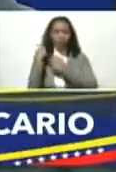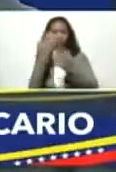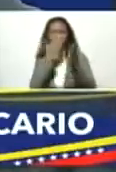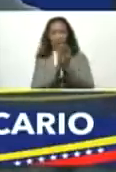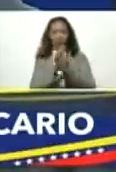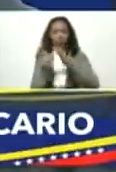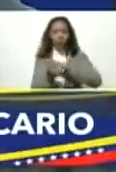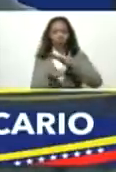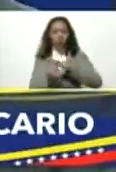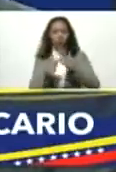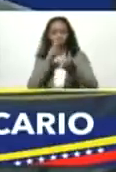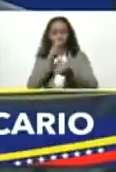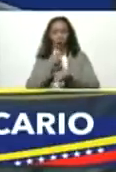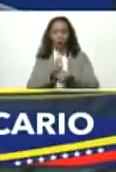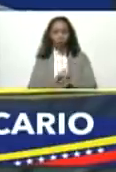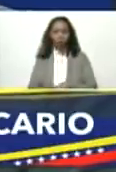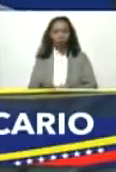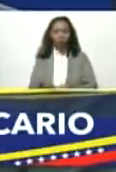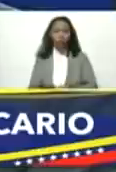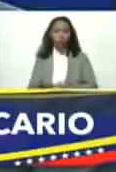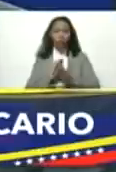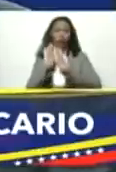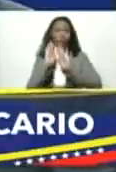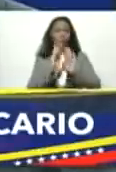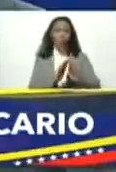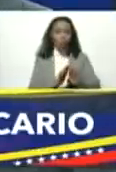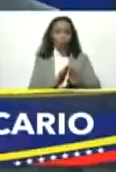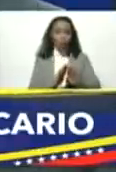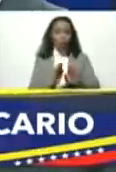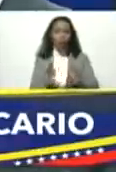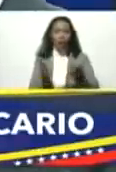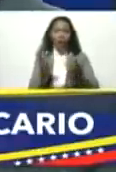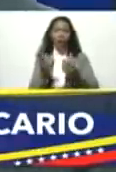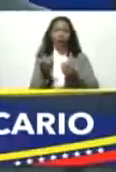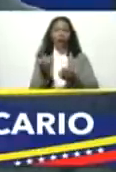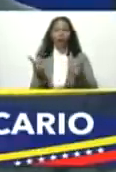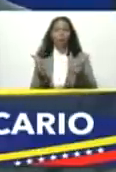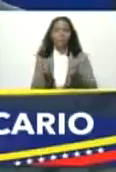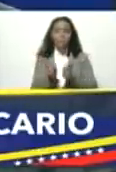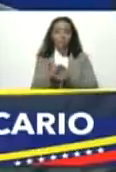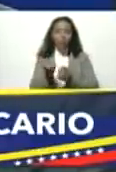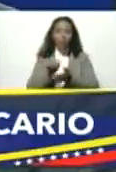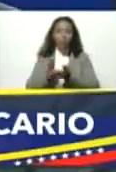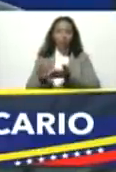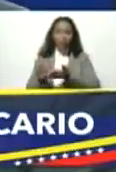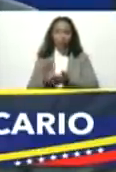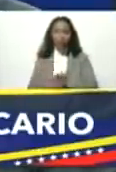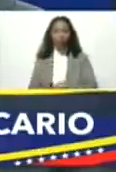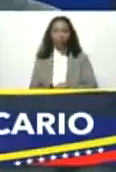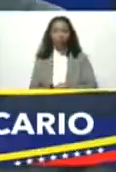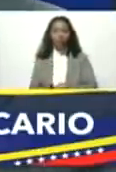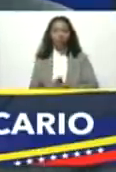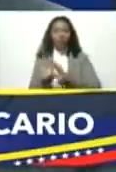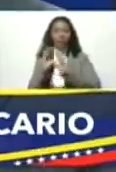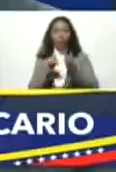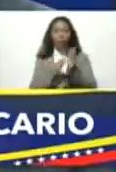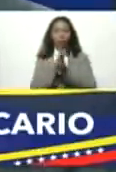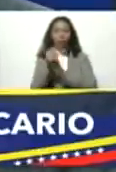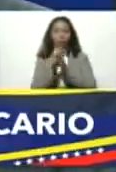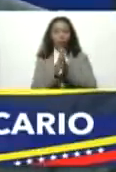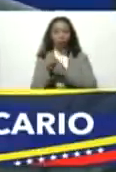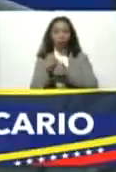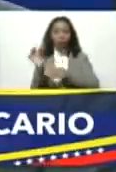una institución bancaria que apoya el microcrédito y apoya a los emprendedores y cuya función general